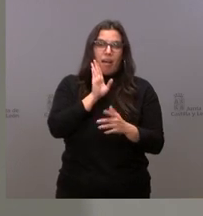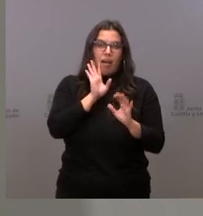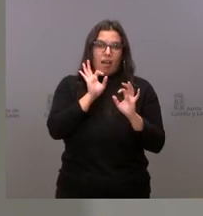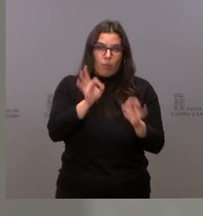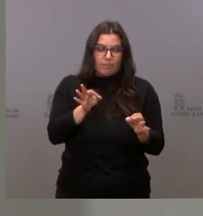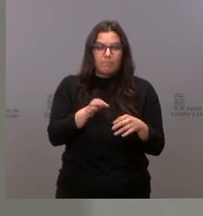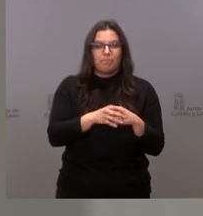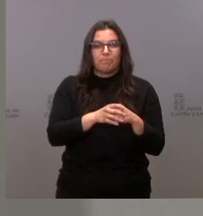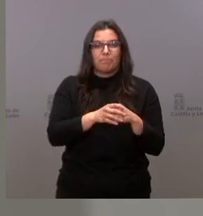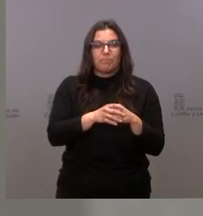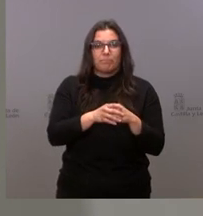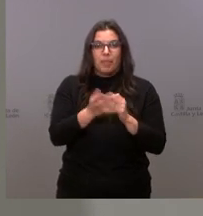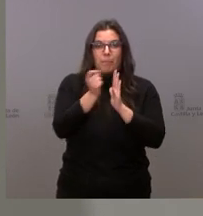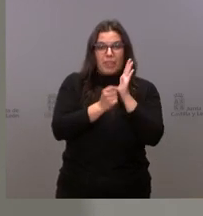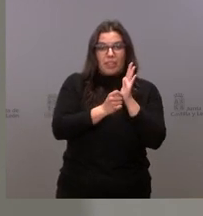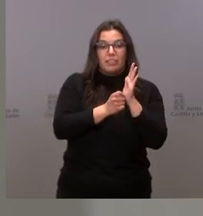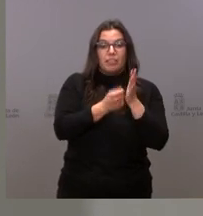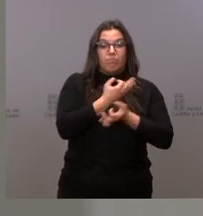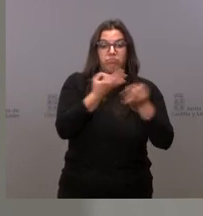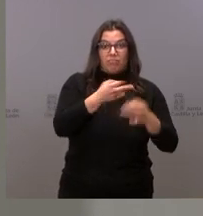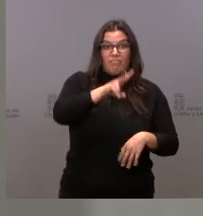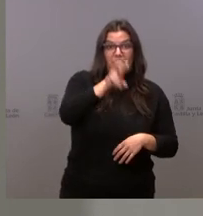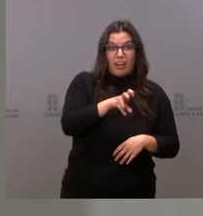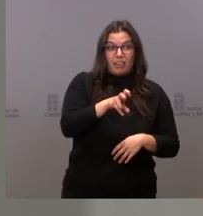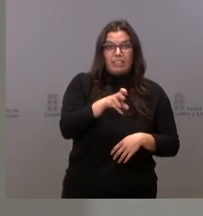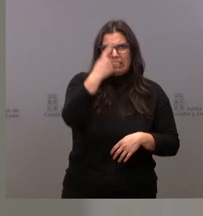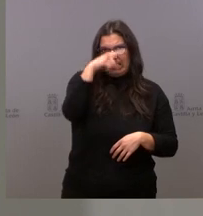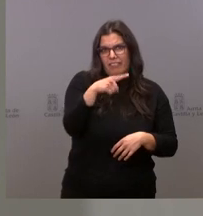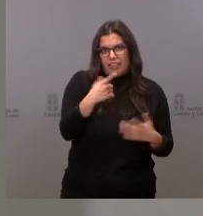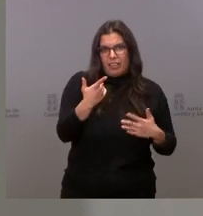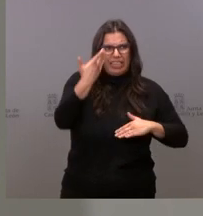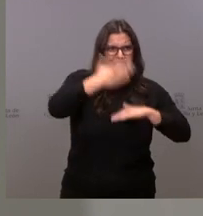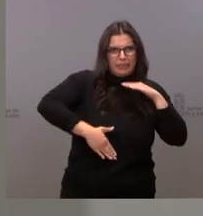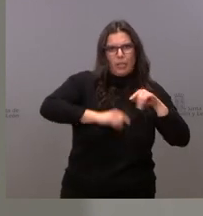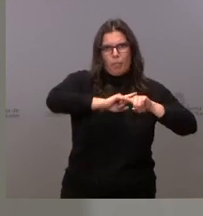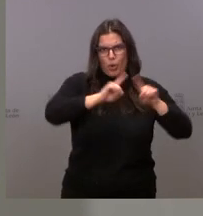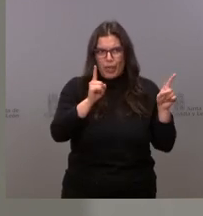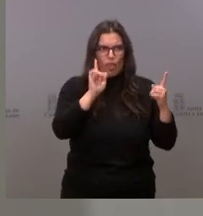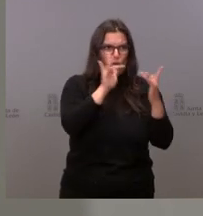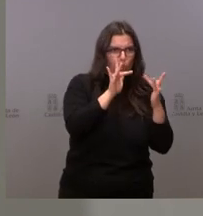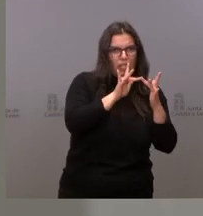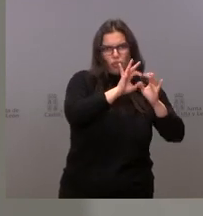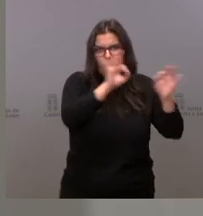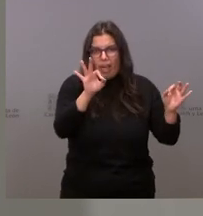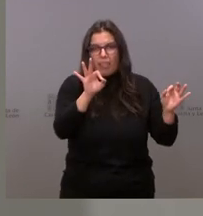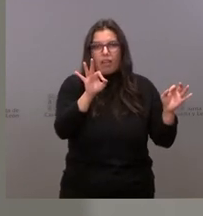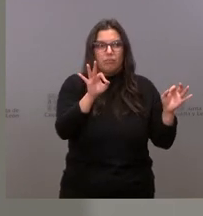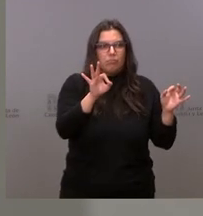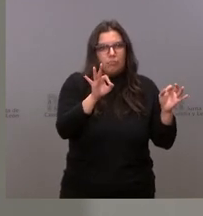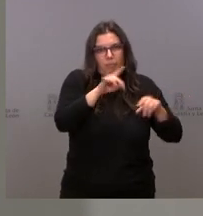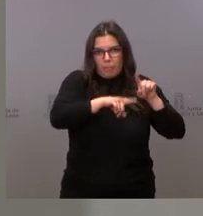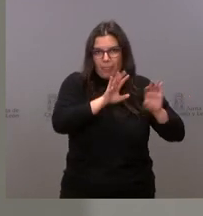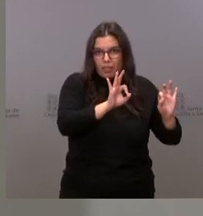consideraciones. Medidas efectivas, ya sabemos cuáles son. Las medidas de restricción del contacto social, con mayor o menor intensidad.